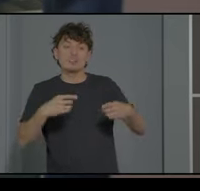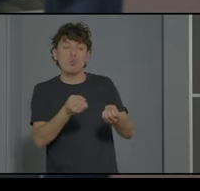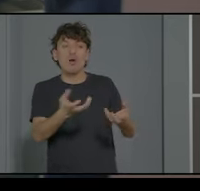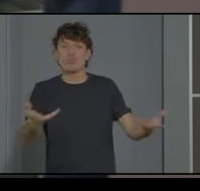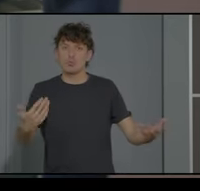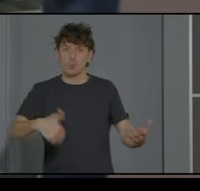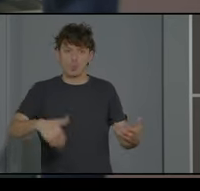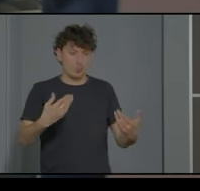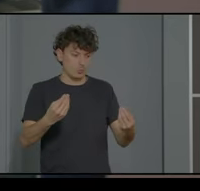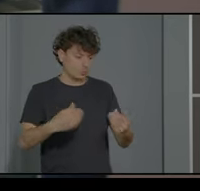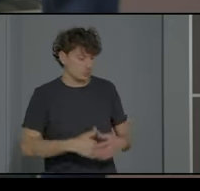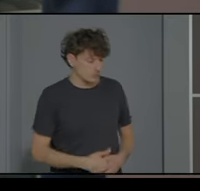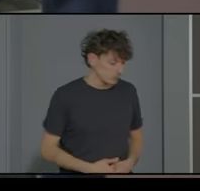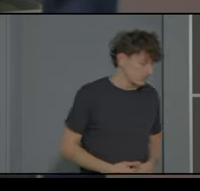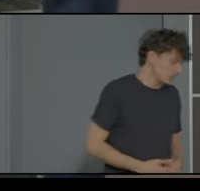Muchos